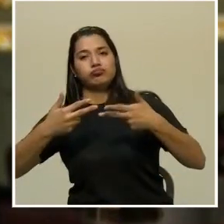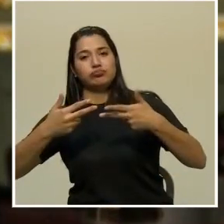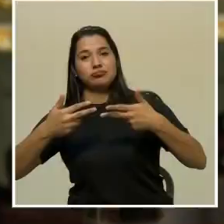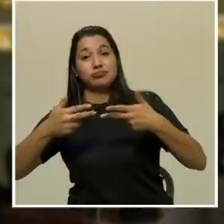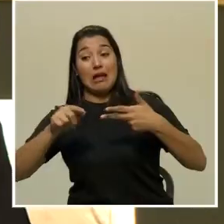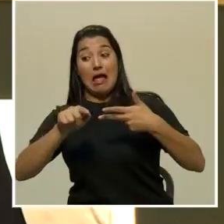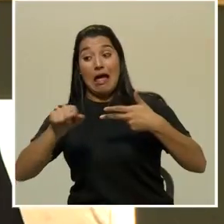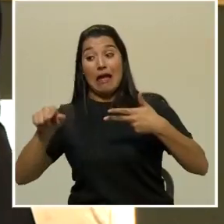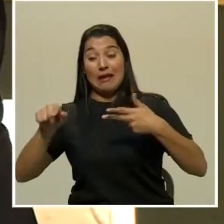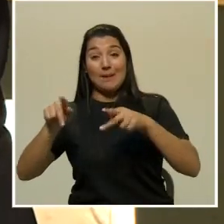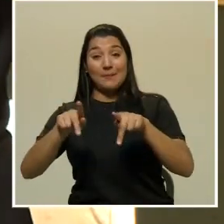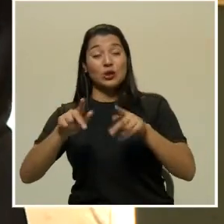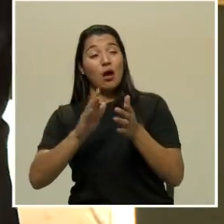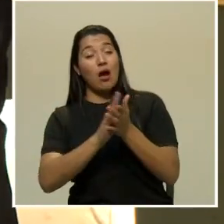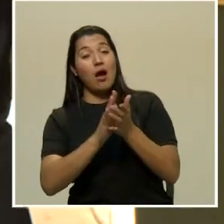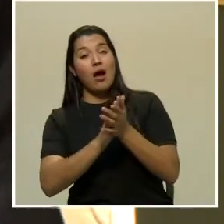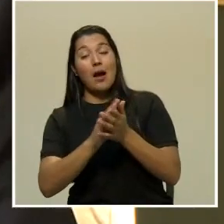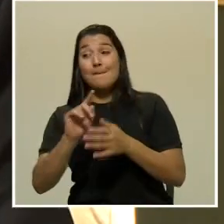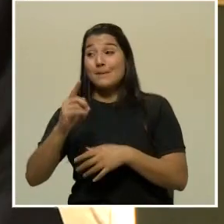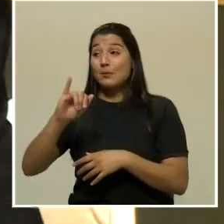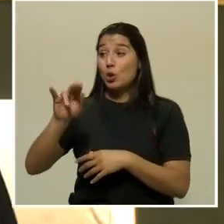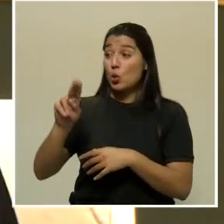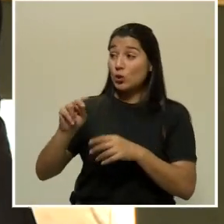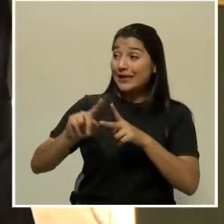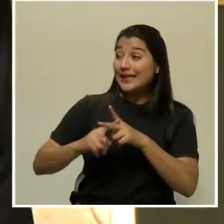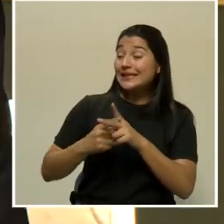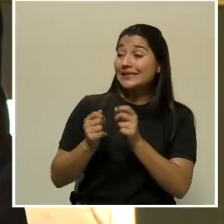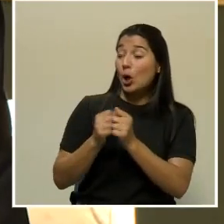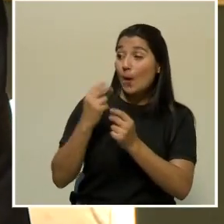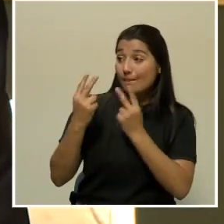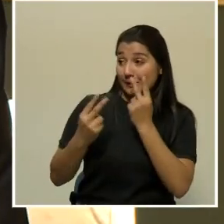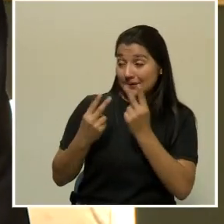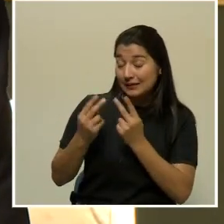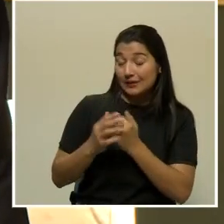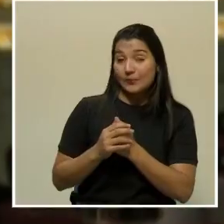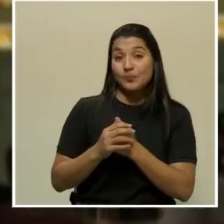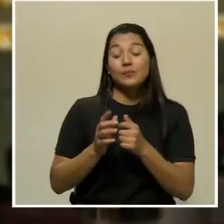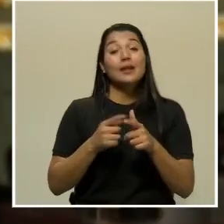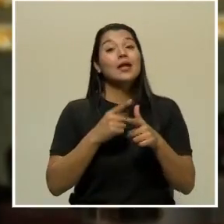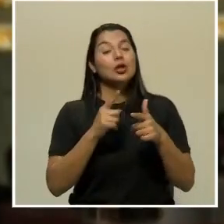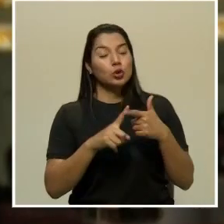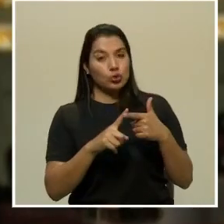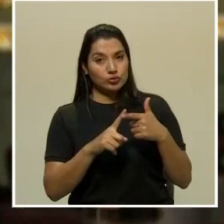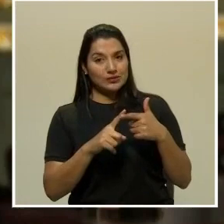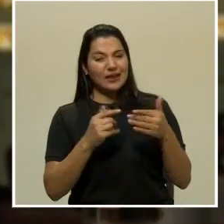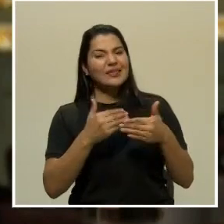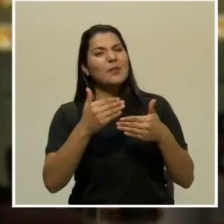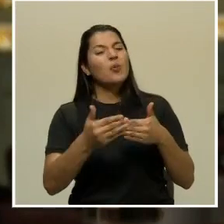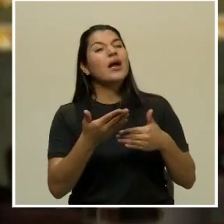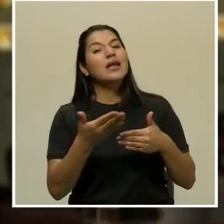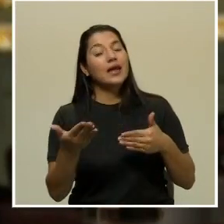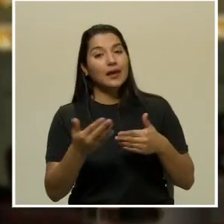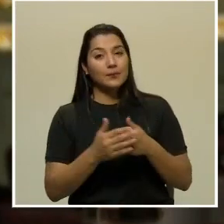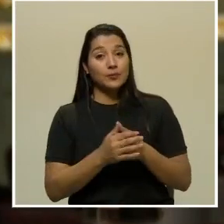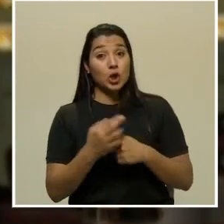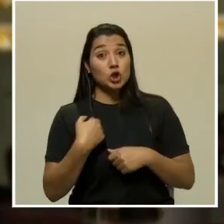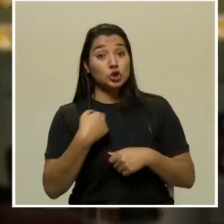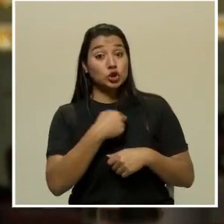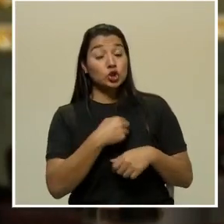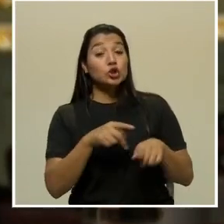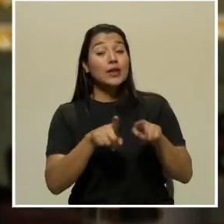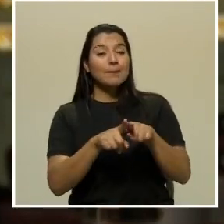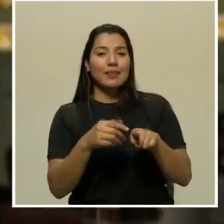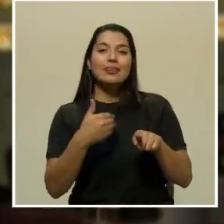Y el primer julio empiezan con las visitas. Ok, entonces, ¿qué sigue después? Pues nosotros tenemos también